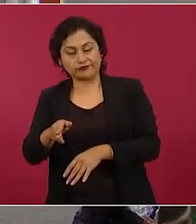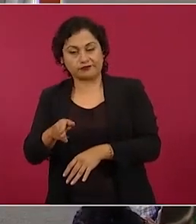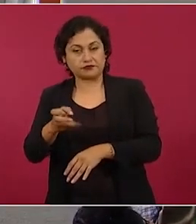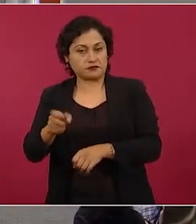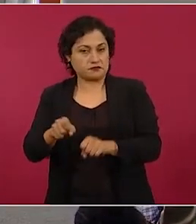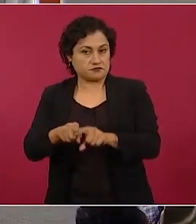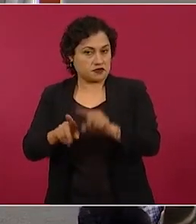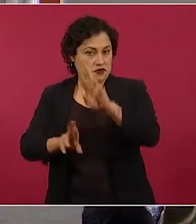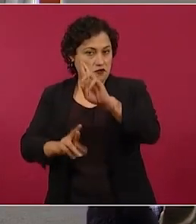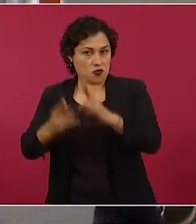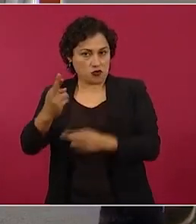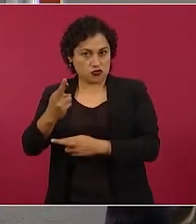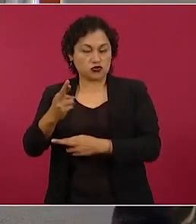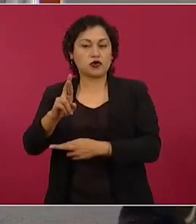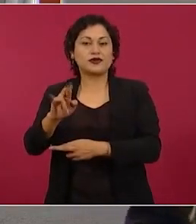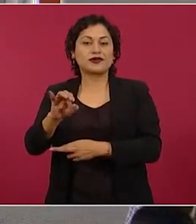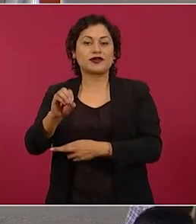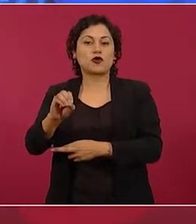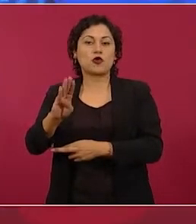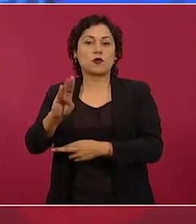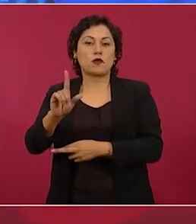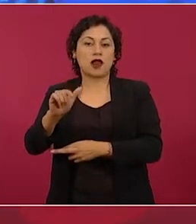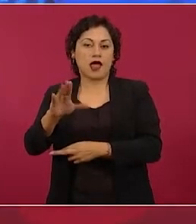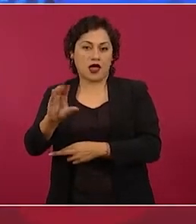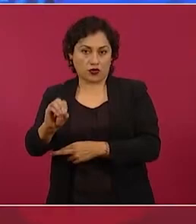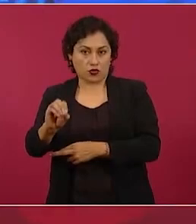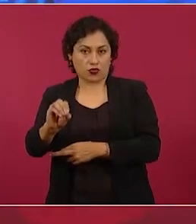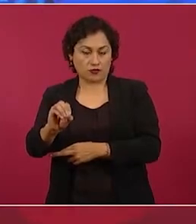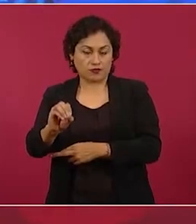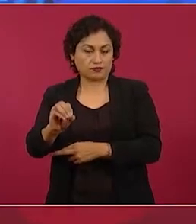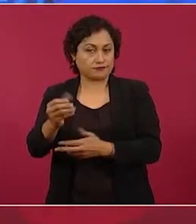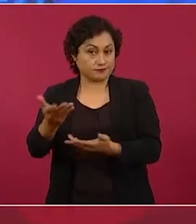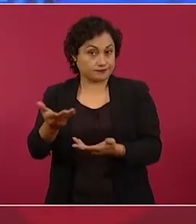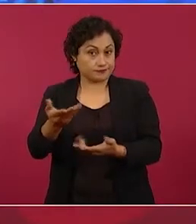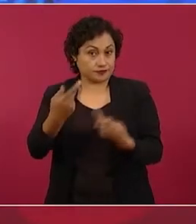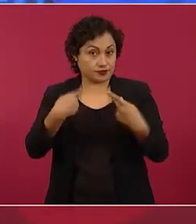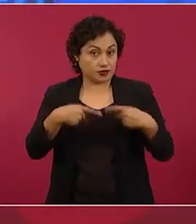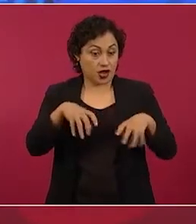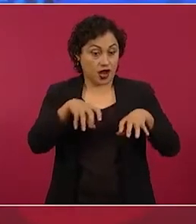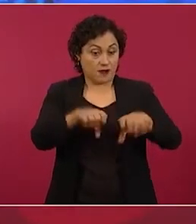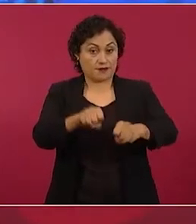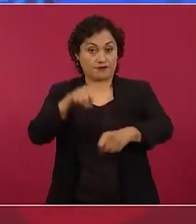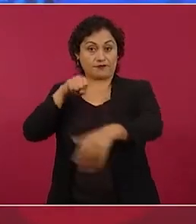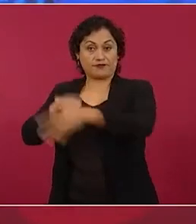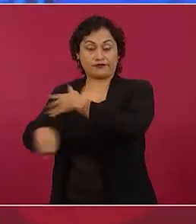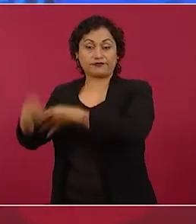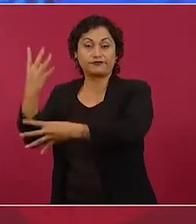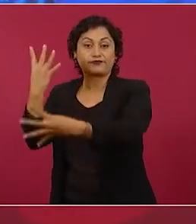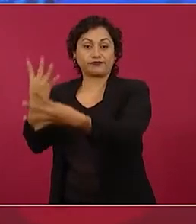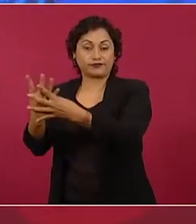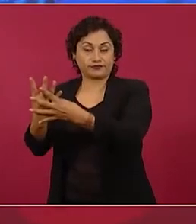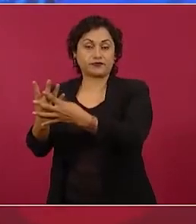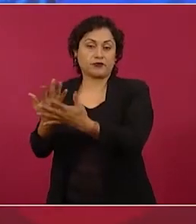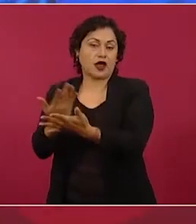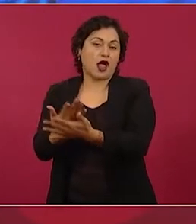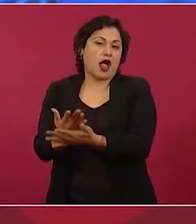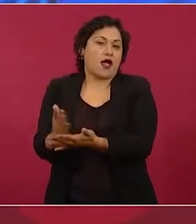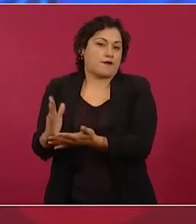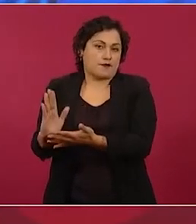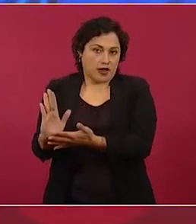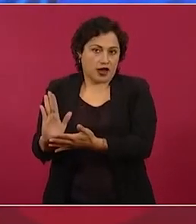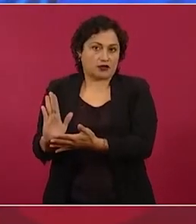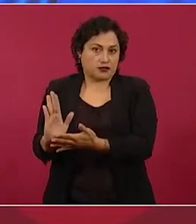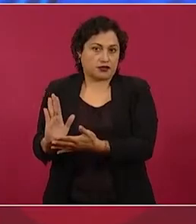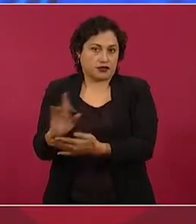fue la de Río Blanco. Además de la matanza que ordenaron de obreros,